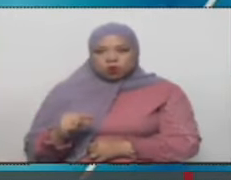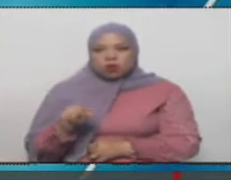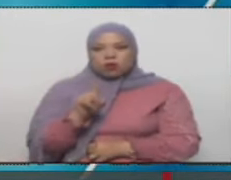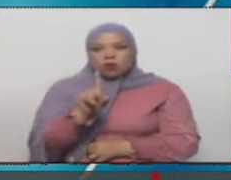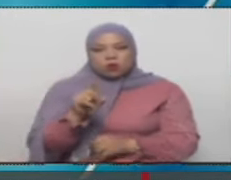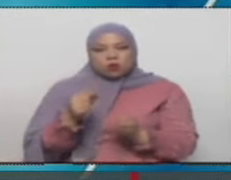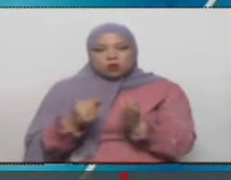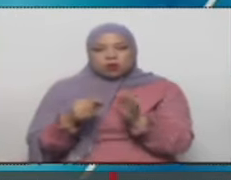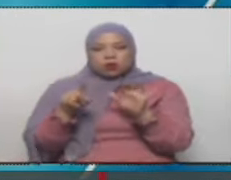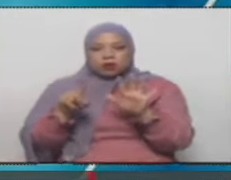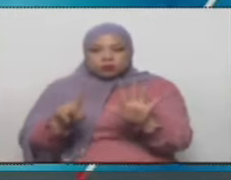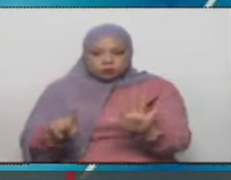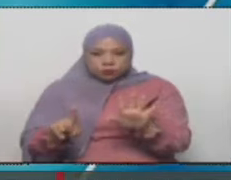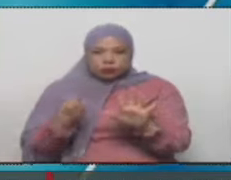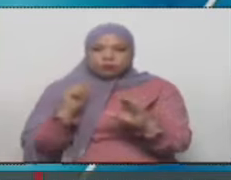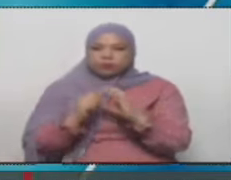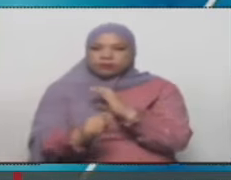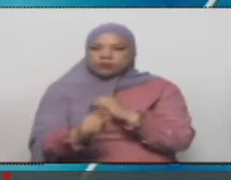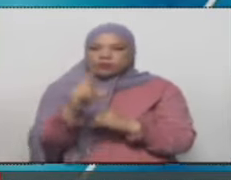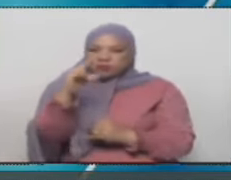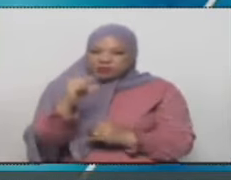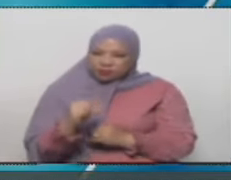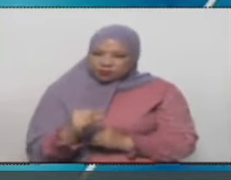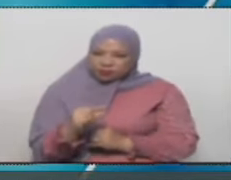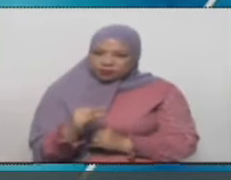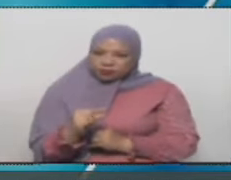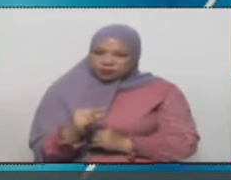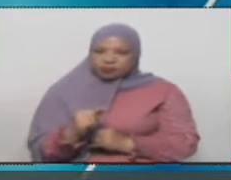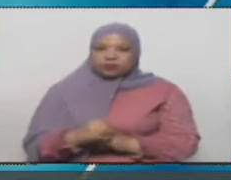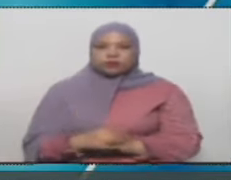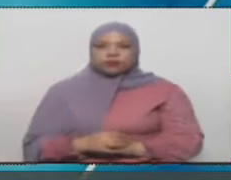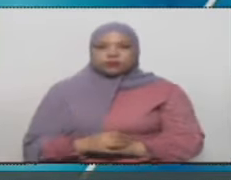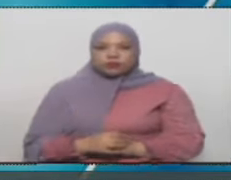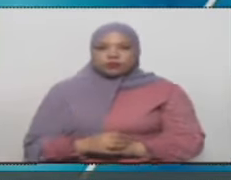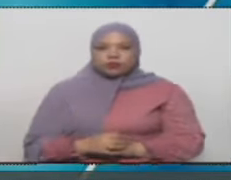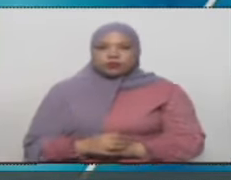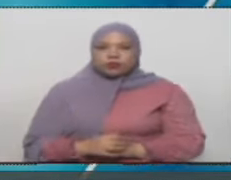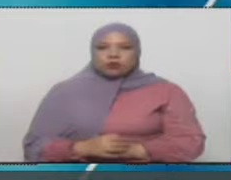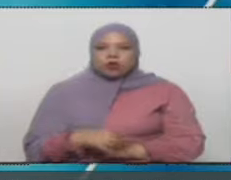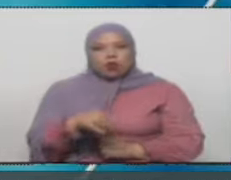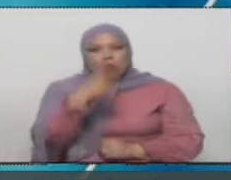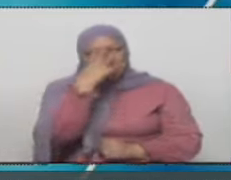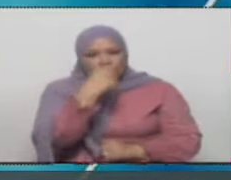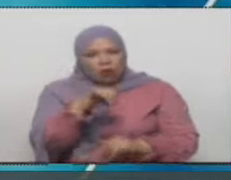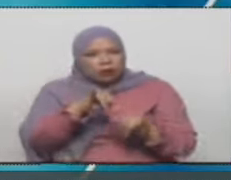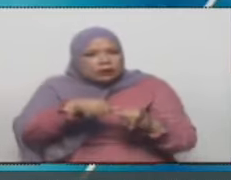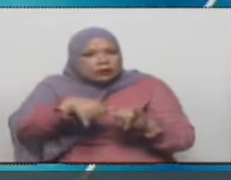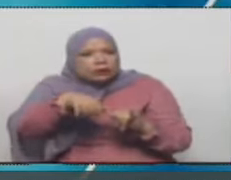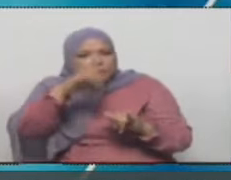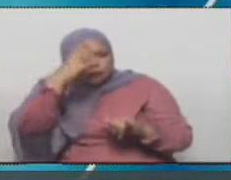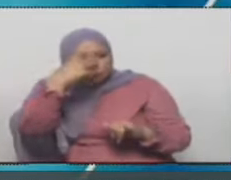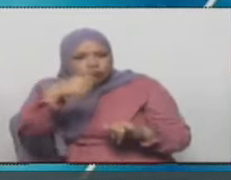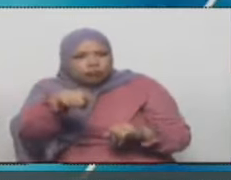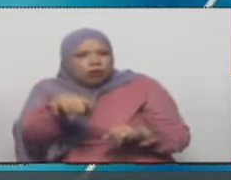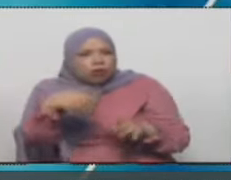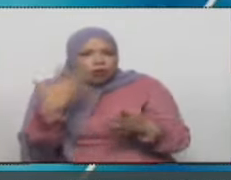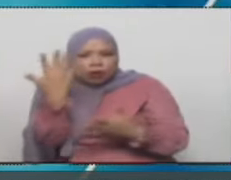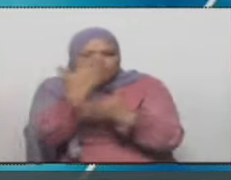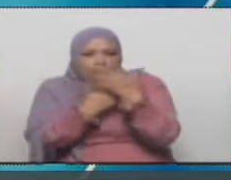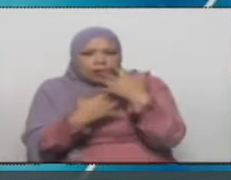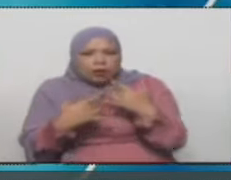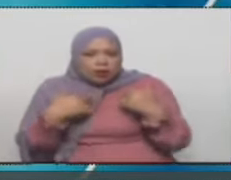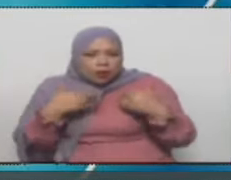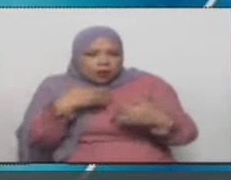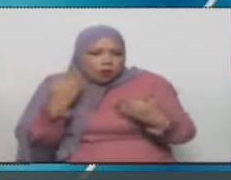.6 terabytes de Internet. ¿Cómo es eso terabyte? Porque eso lo entienden ustedes, pero... Es la medida de... Nosotros, los